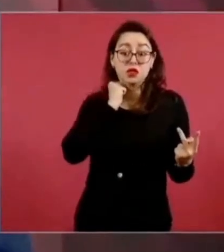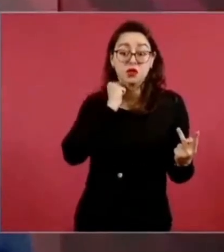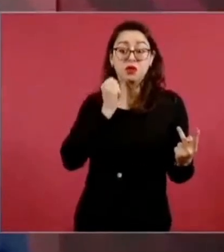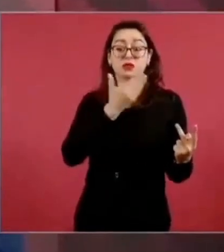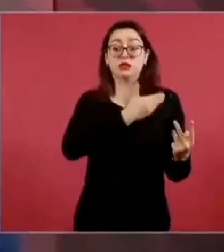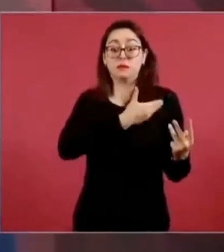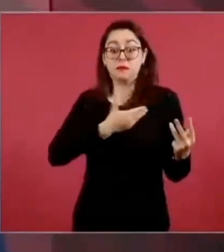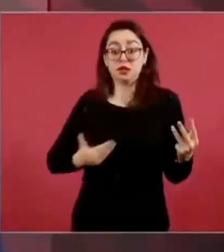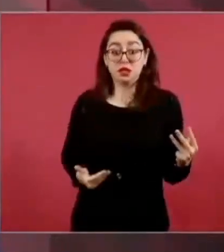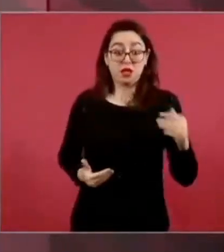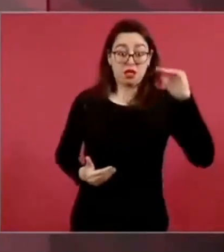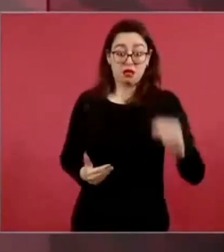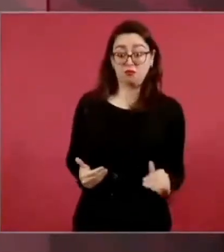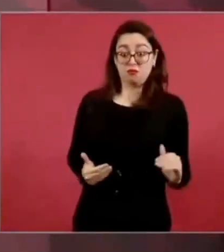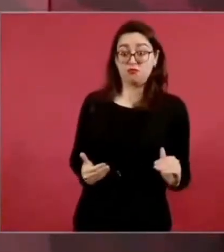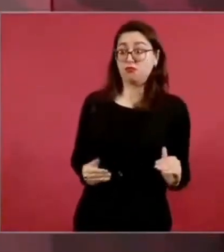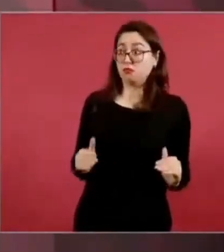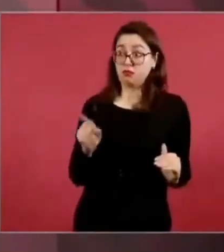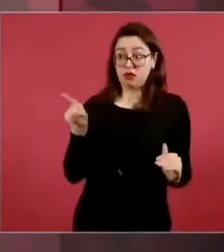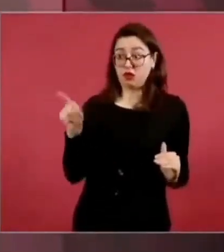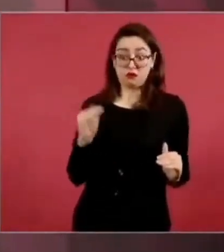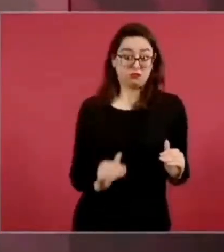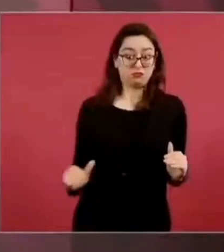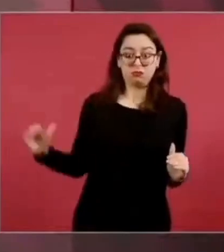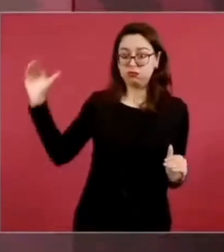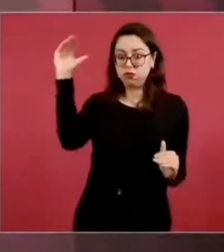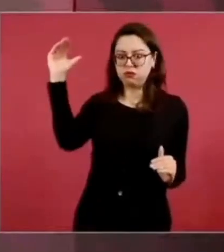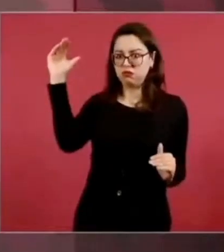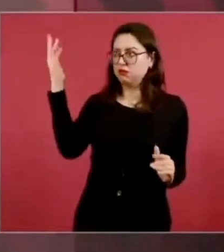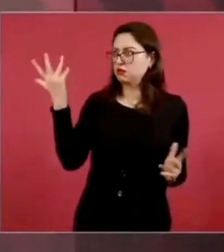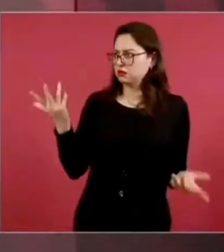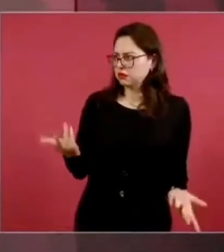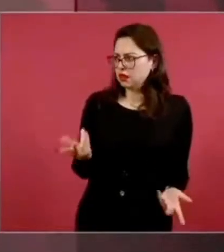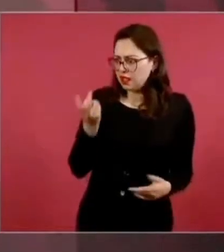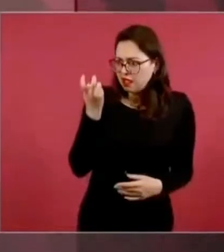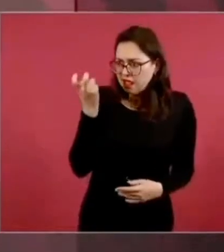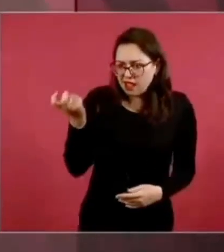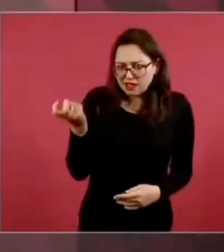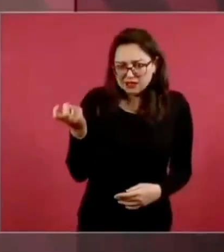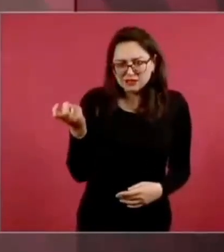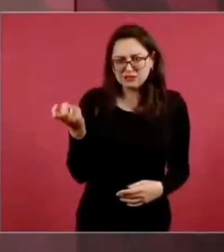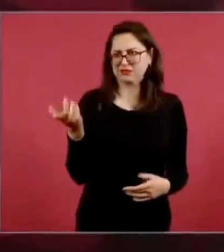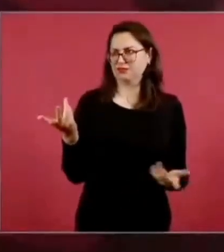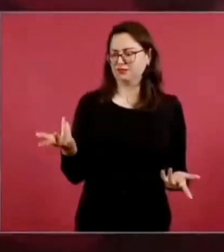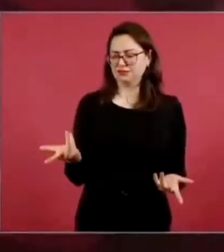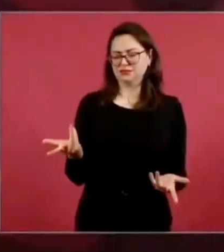buscar la reforma a la constitución regresar